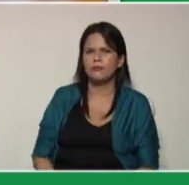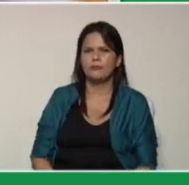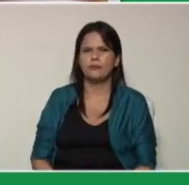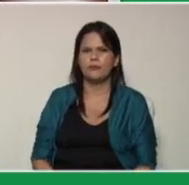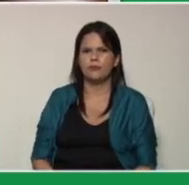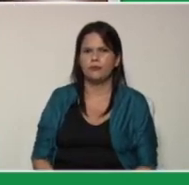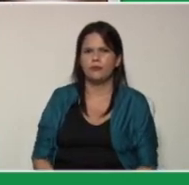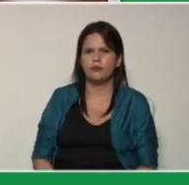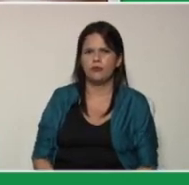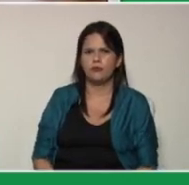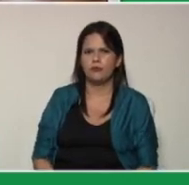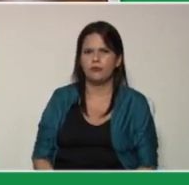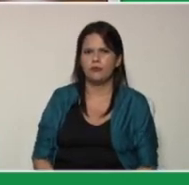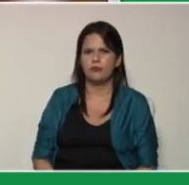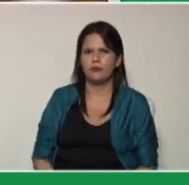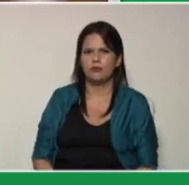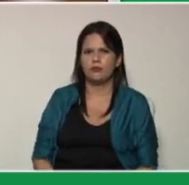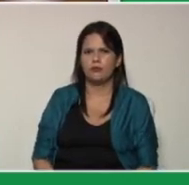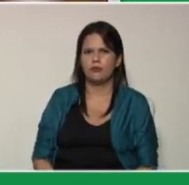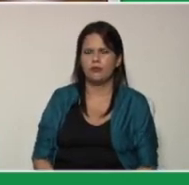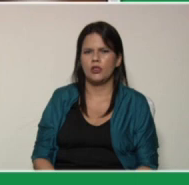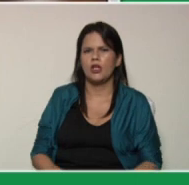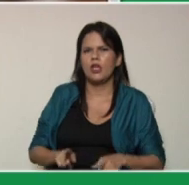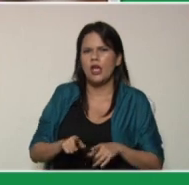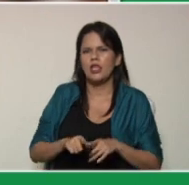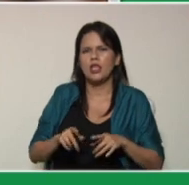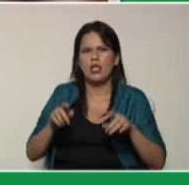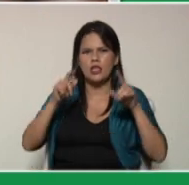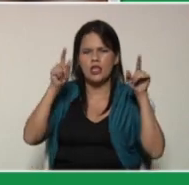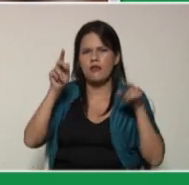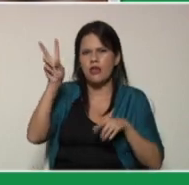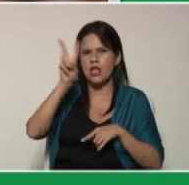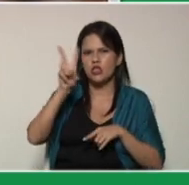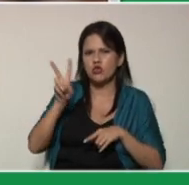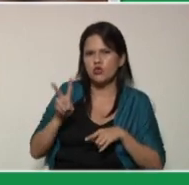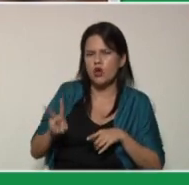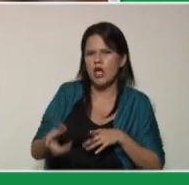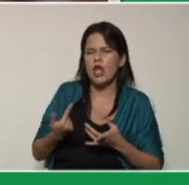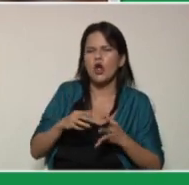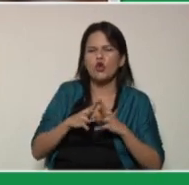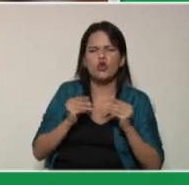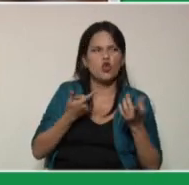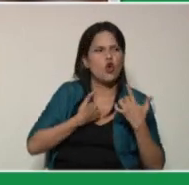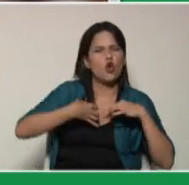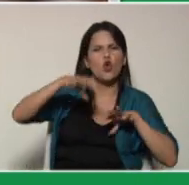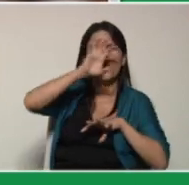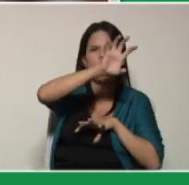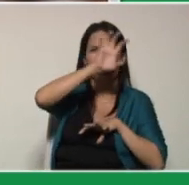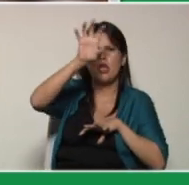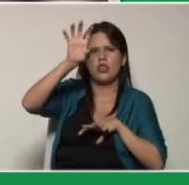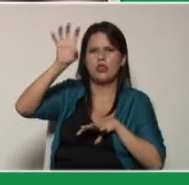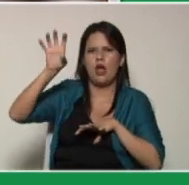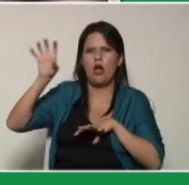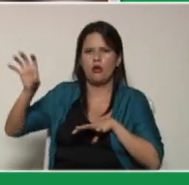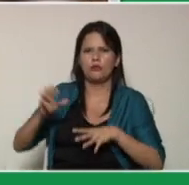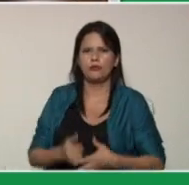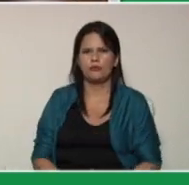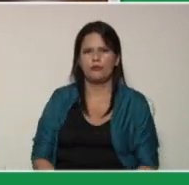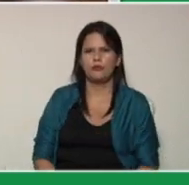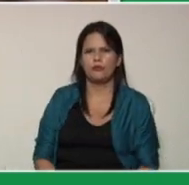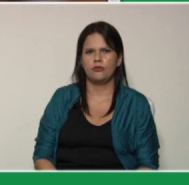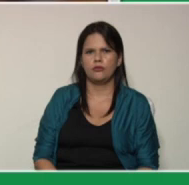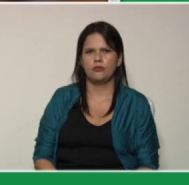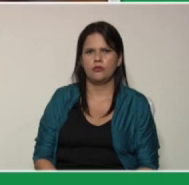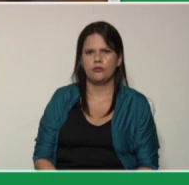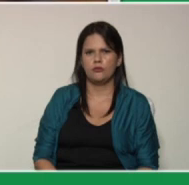está el mapa de Venezuela con sus estados y aquí aquí está